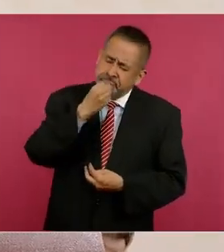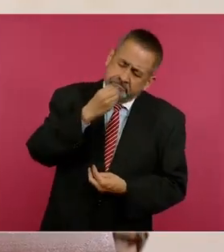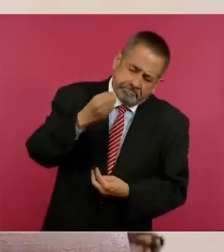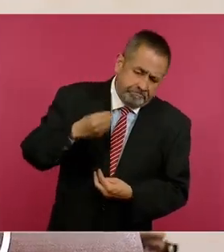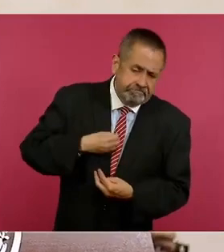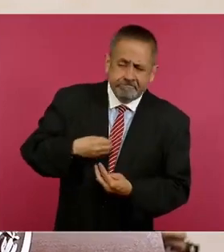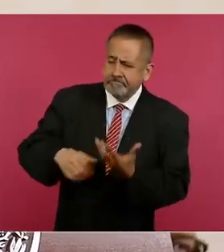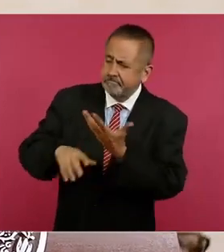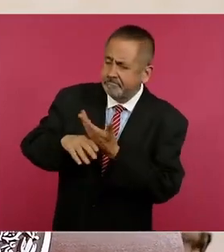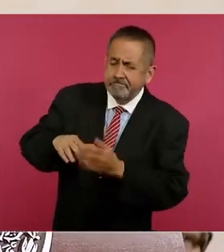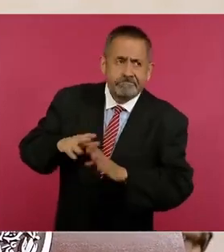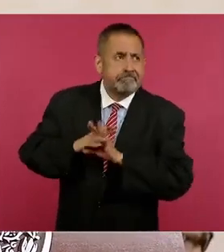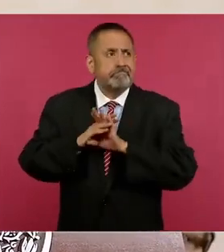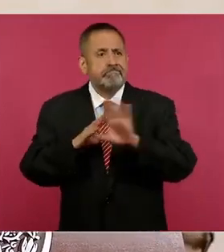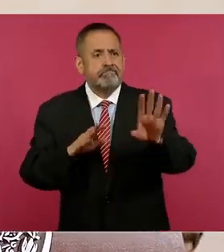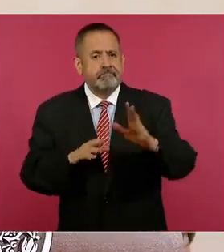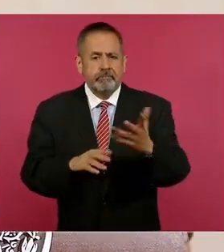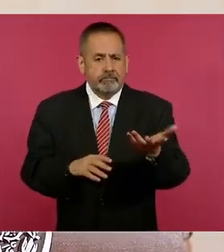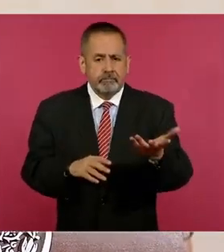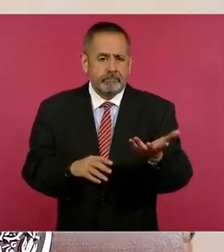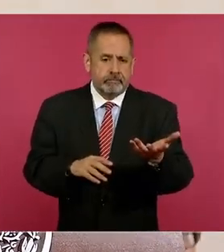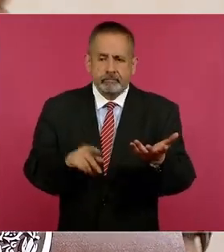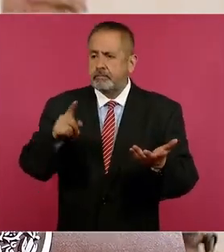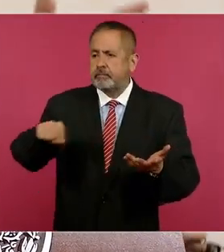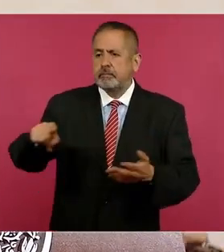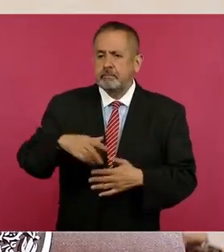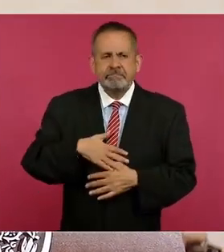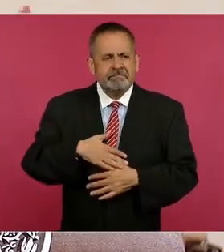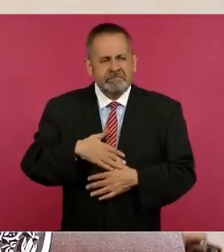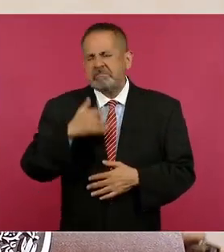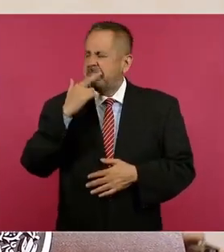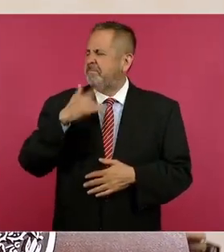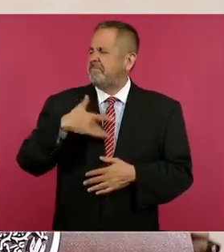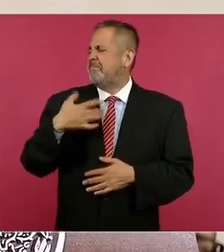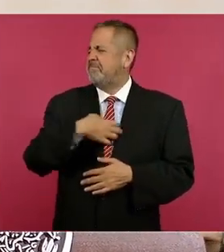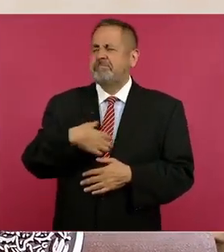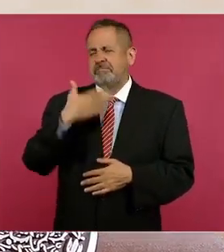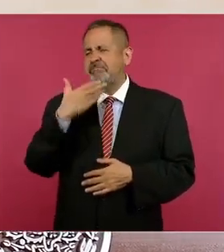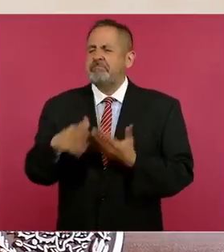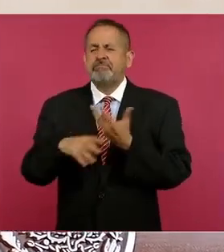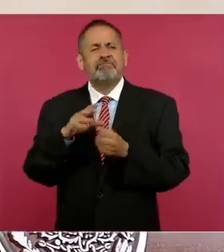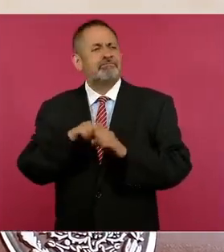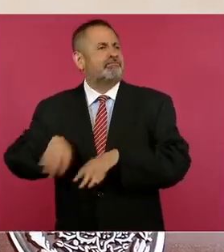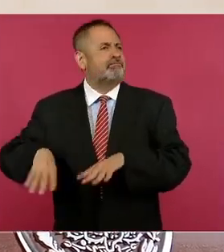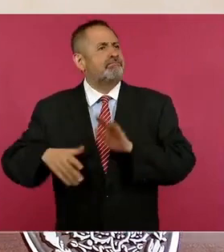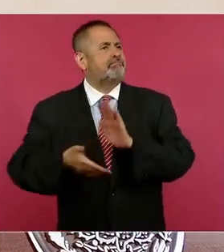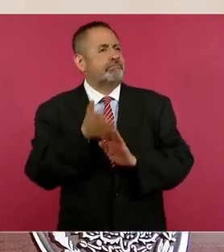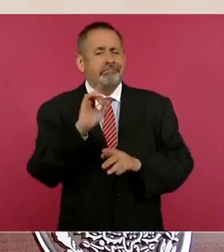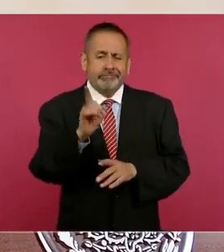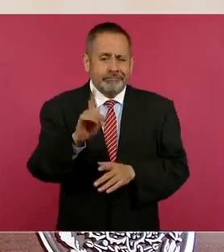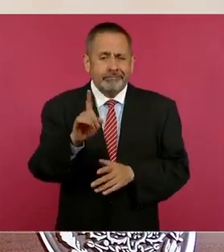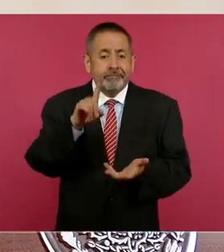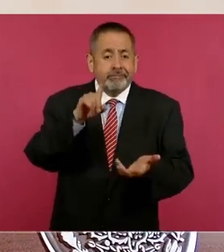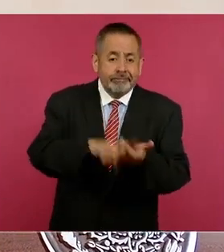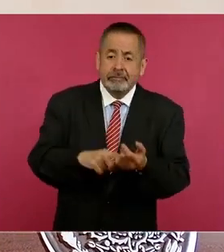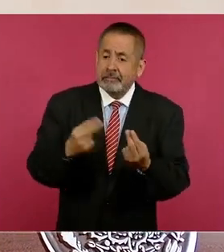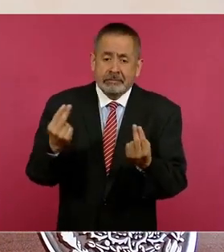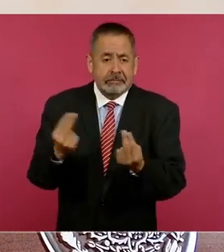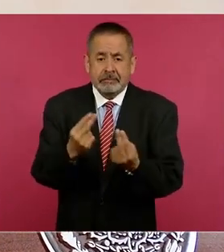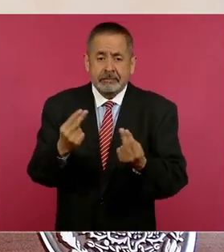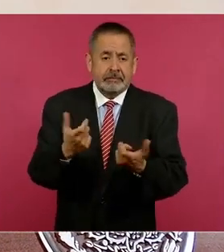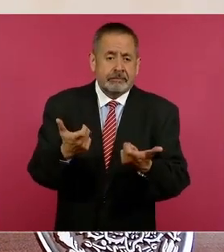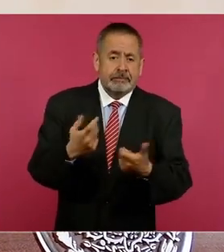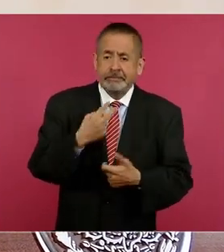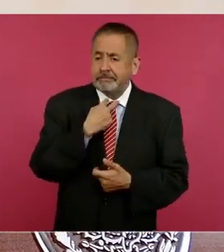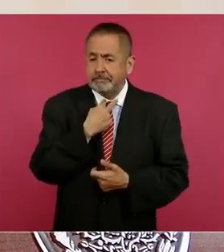hay que atender las causas. Vamos a tener una reunión, se está